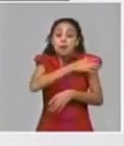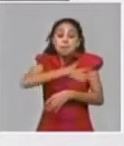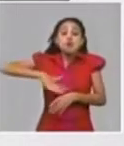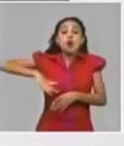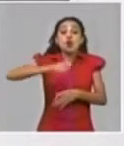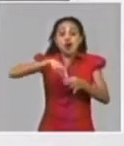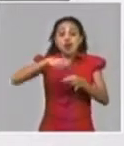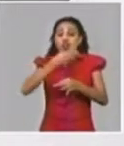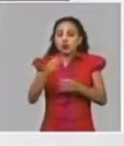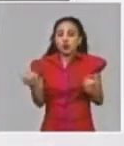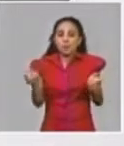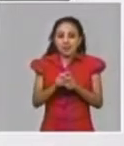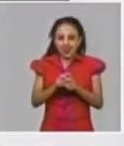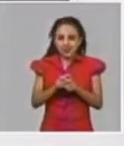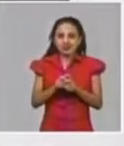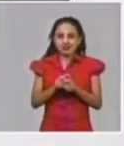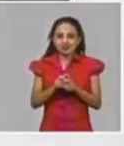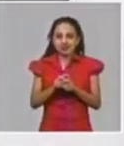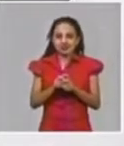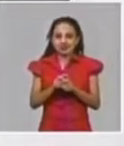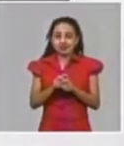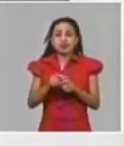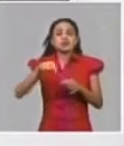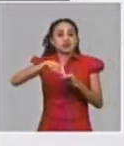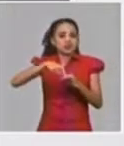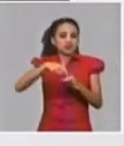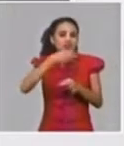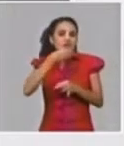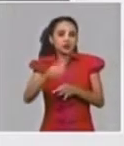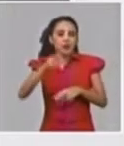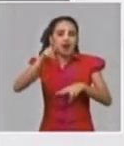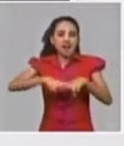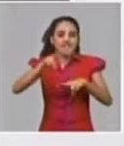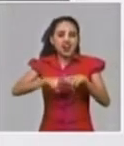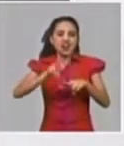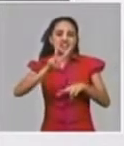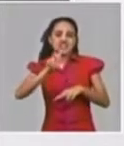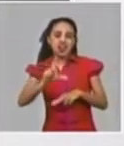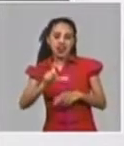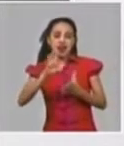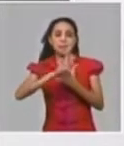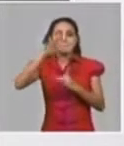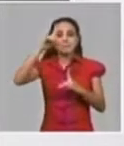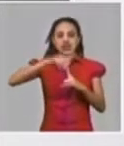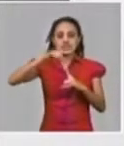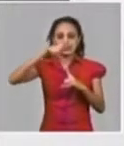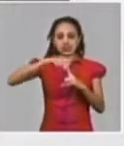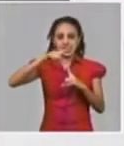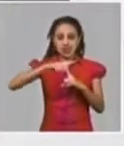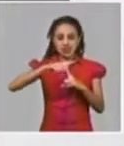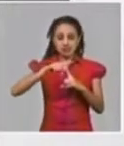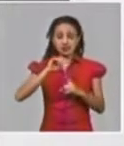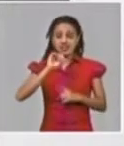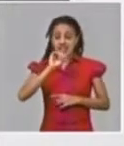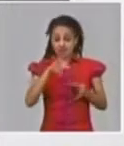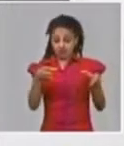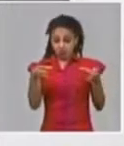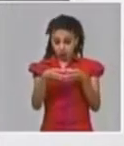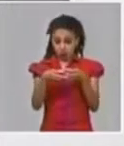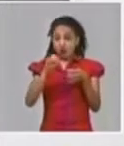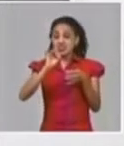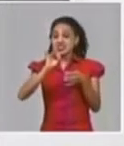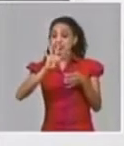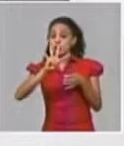entre el municipio de la Inacventud La Habana Villa Clara y Matanza se concentra el 74,7